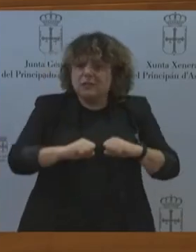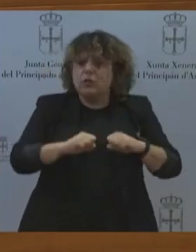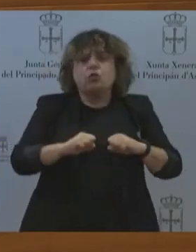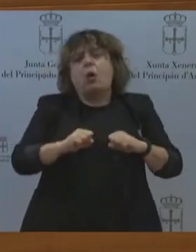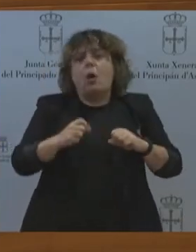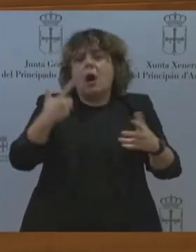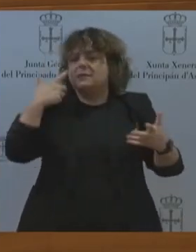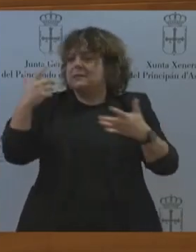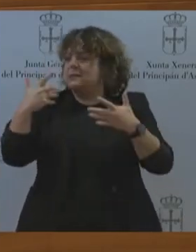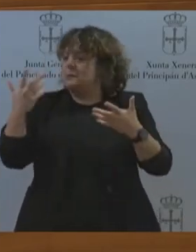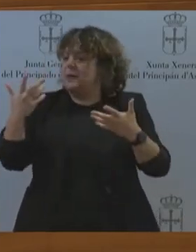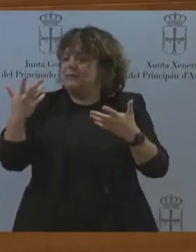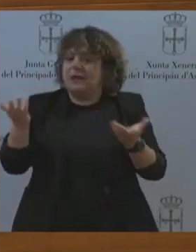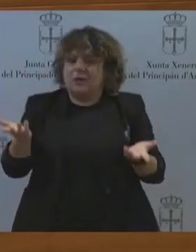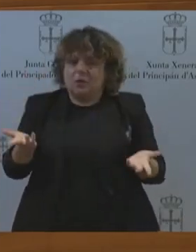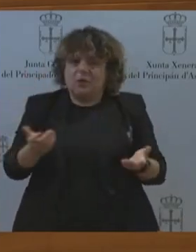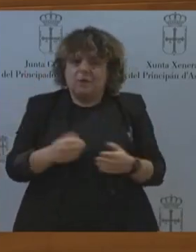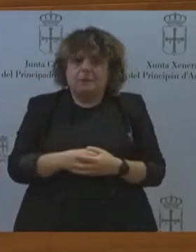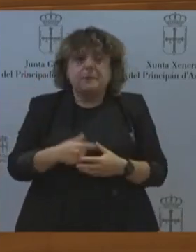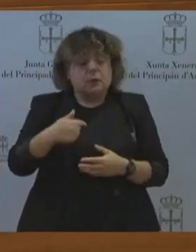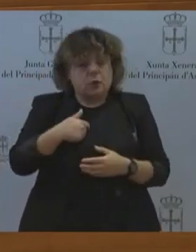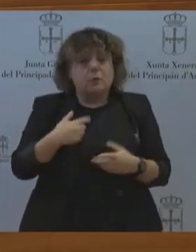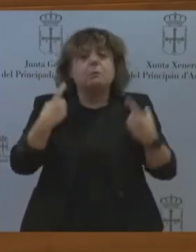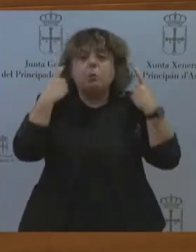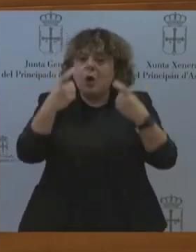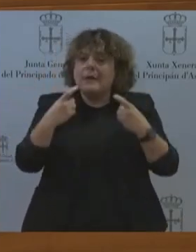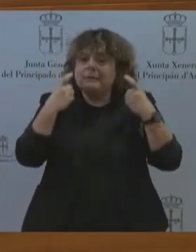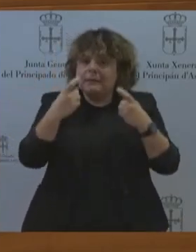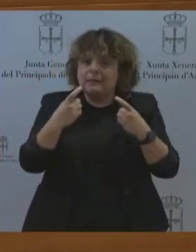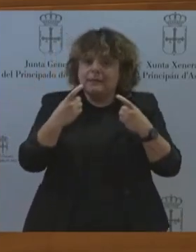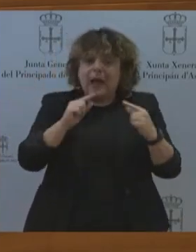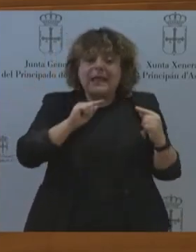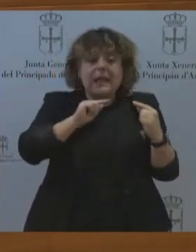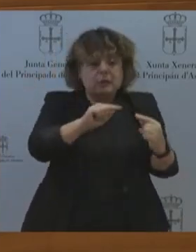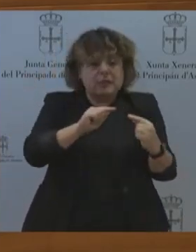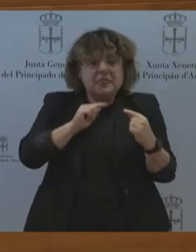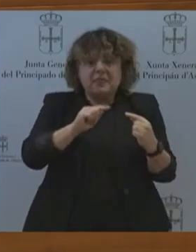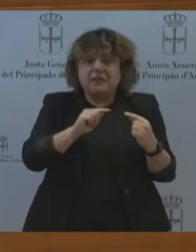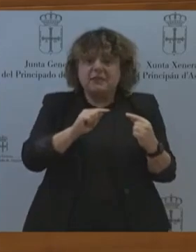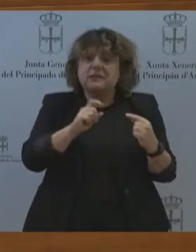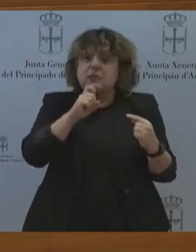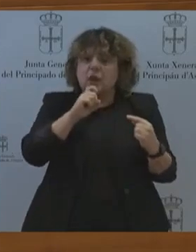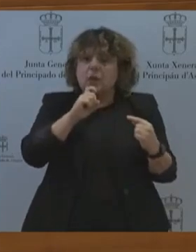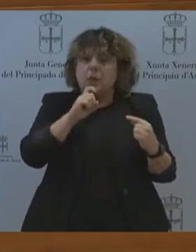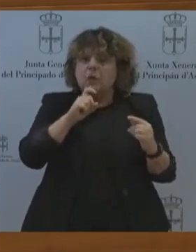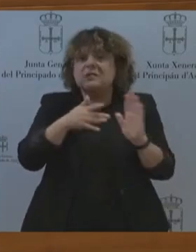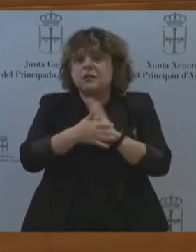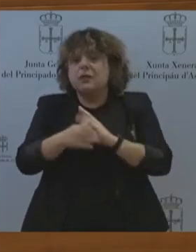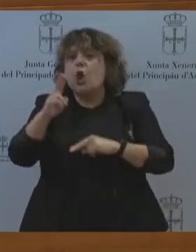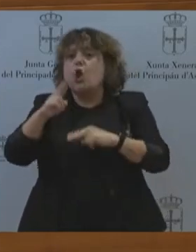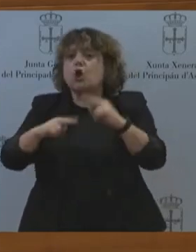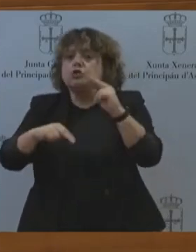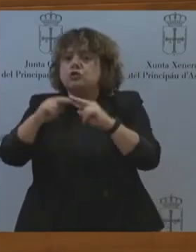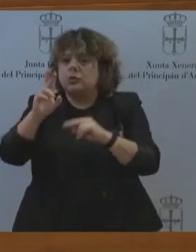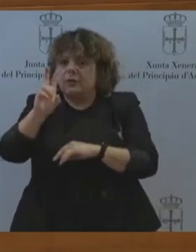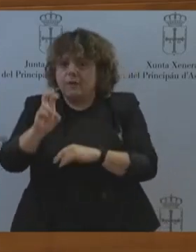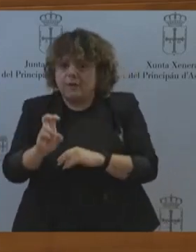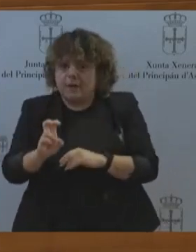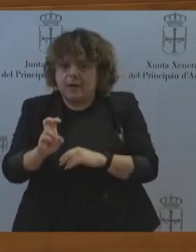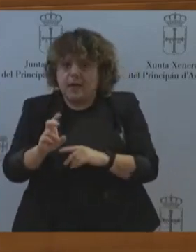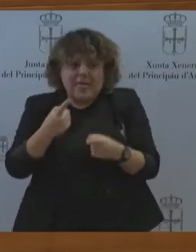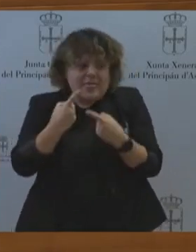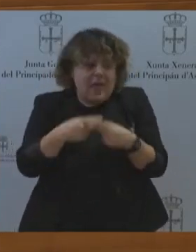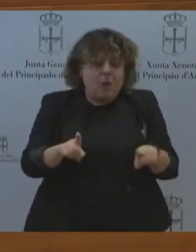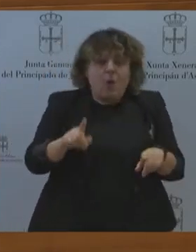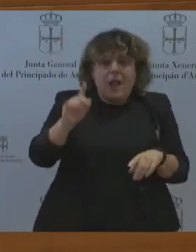ello todo mi empeño para que los debates que tengamos sean constructivos. Aunque haya diferencias de fondo entre nosotros, creo que mantener buenos